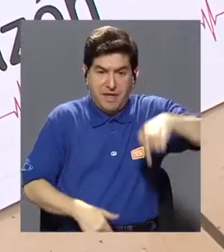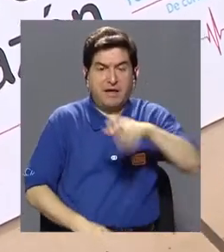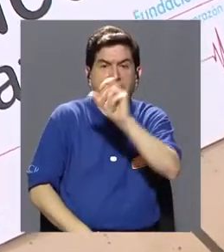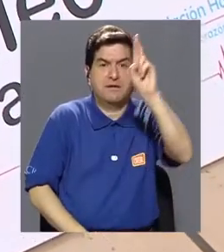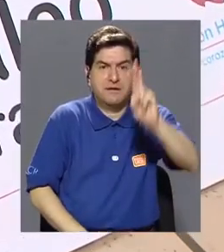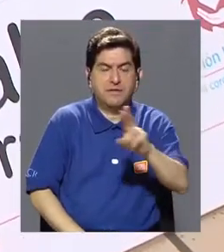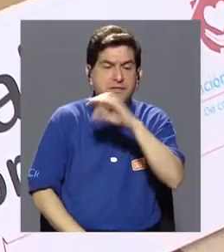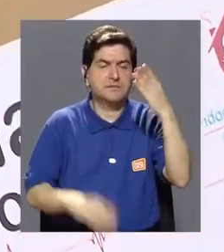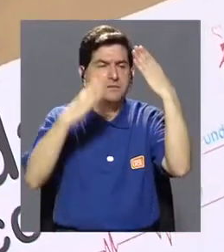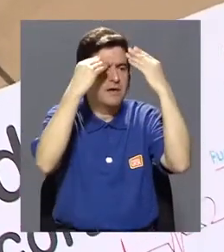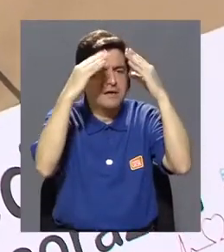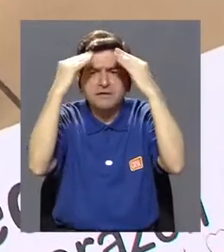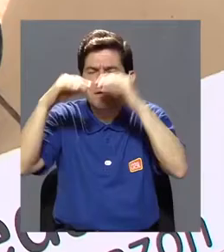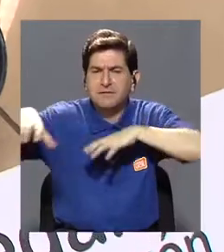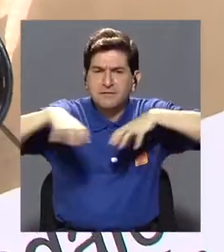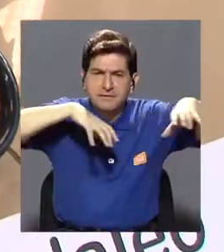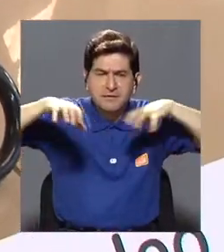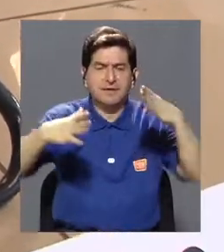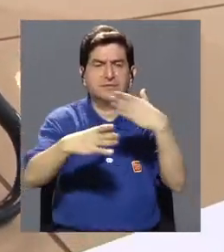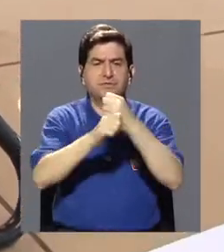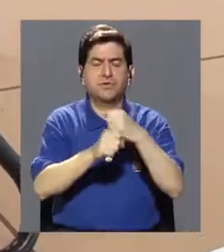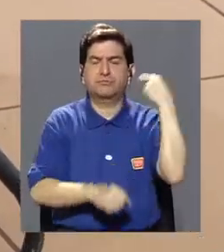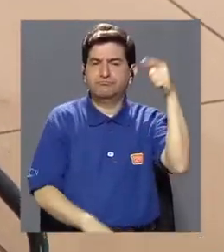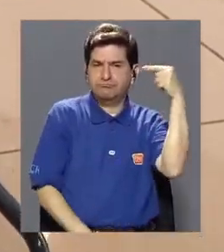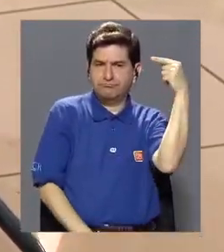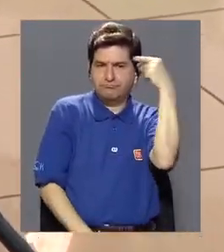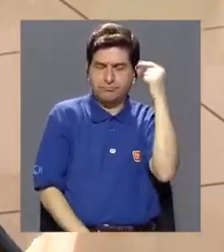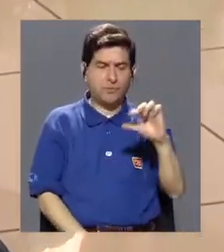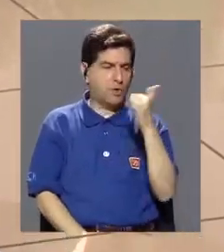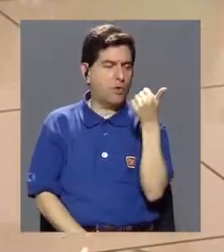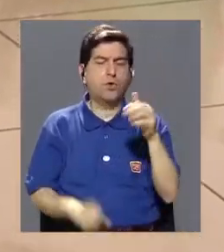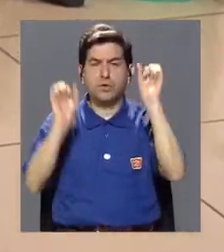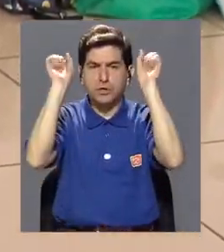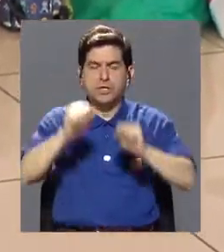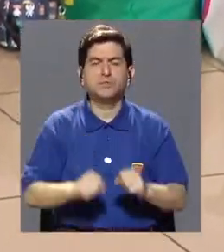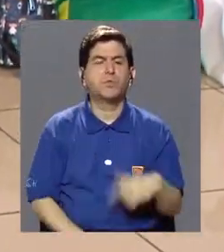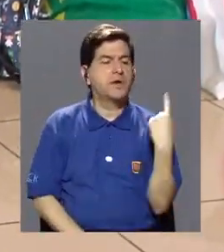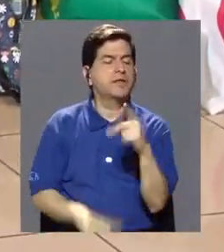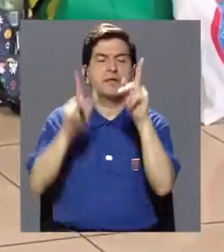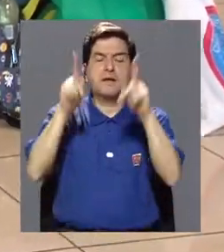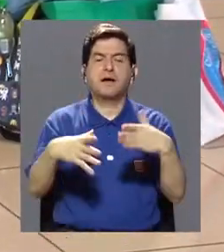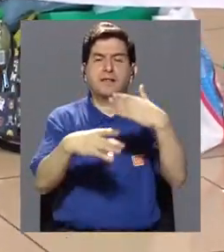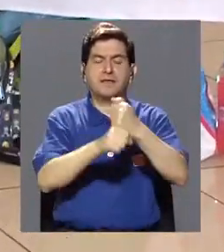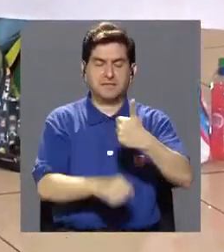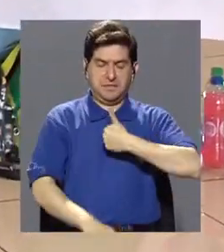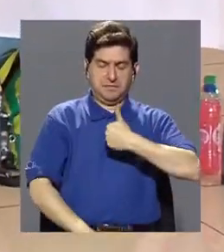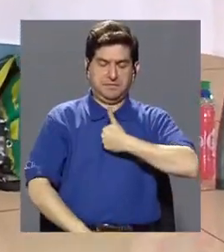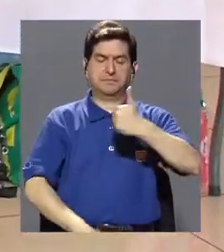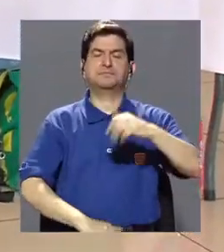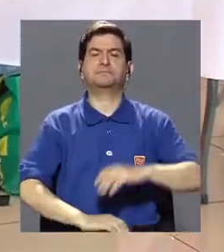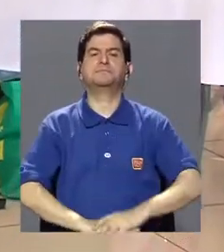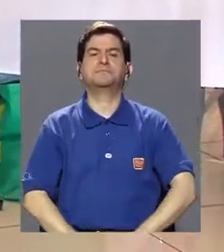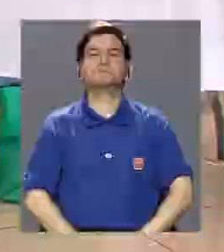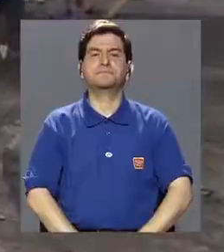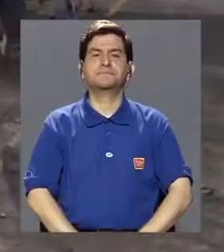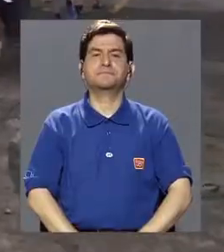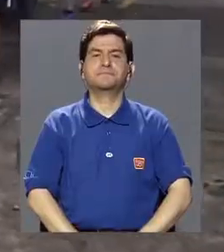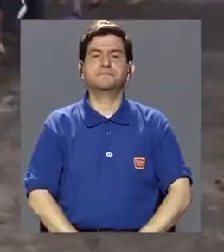en Costa Rica, e informar algunas acciones que realiza el gobierno y otras que puede hacer cada persona por sí misma.